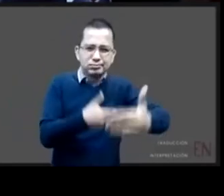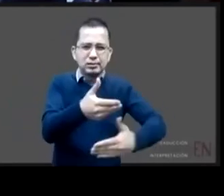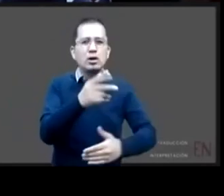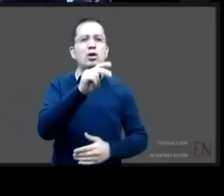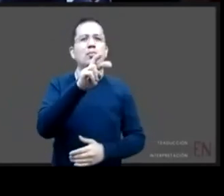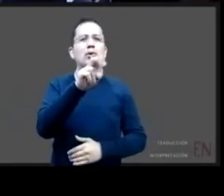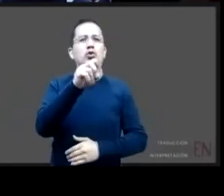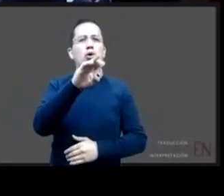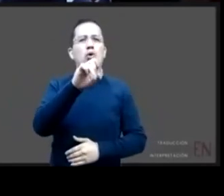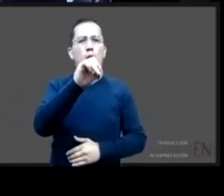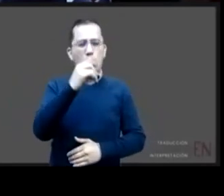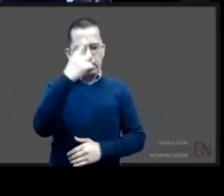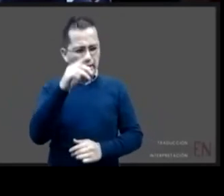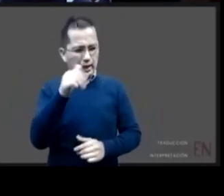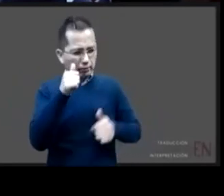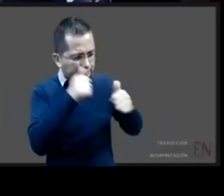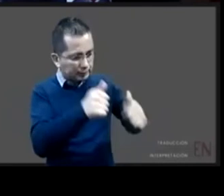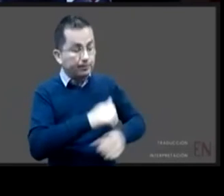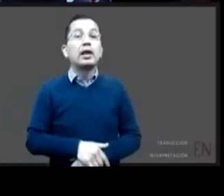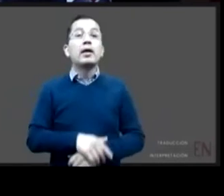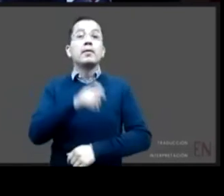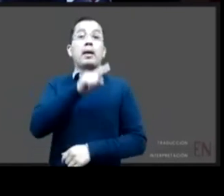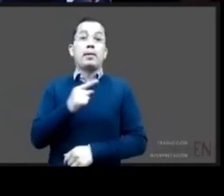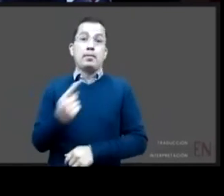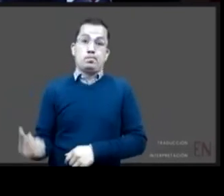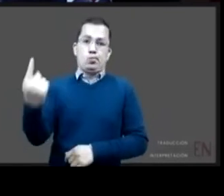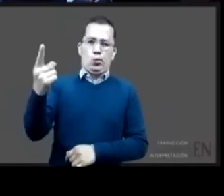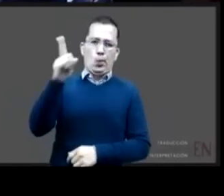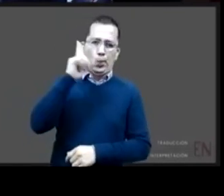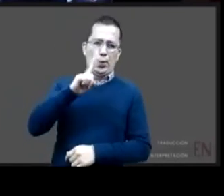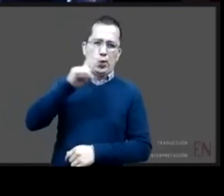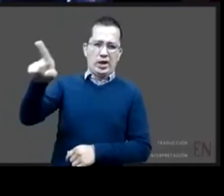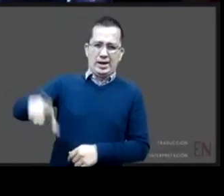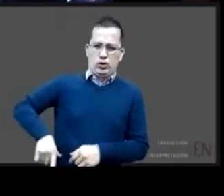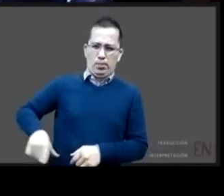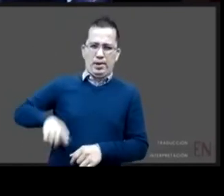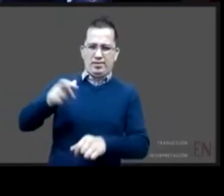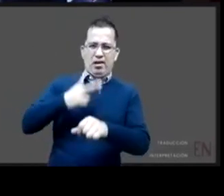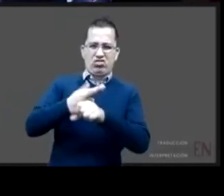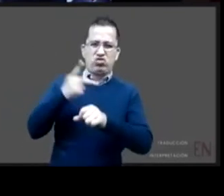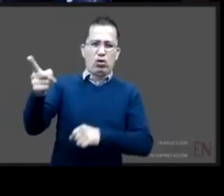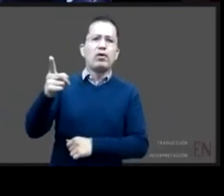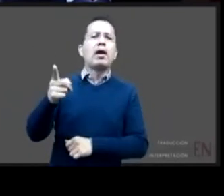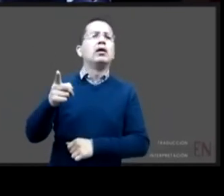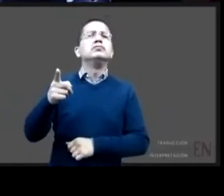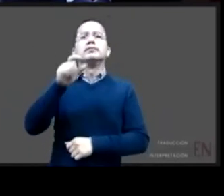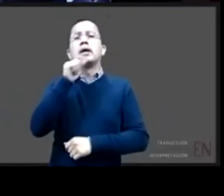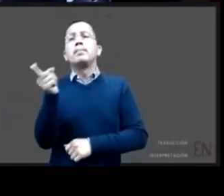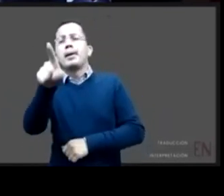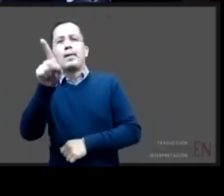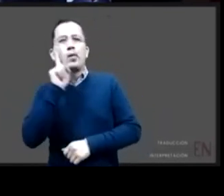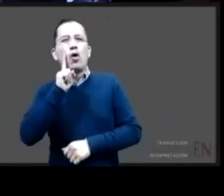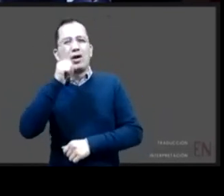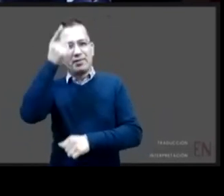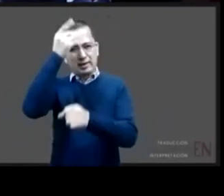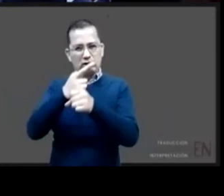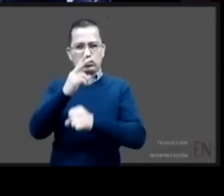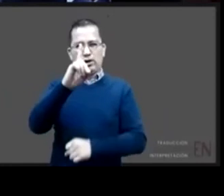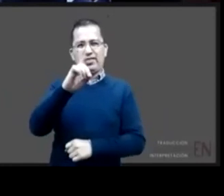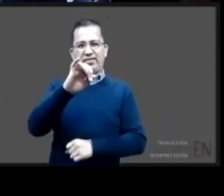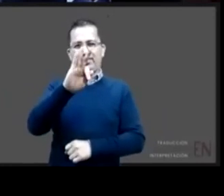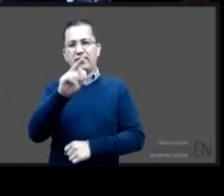objetivos de nuestra gobernadora y de la directora general del sistema DIF es precisamente dejar establecidos